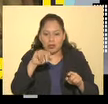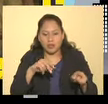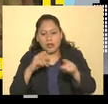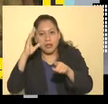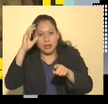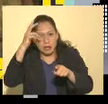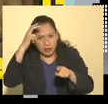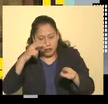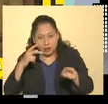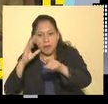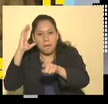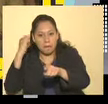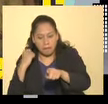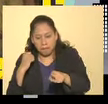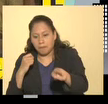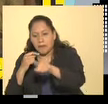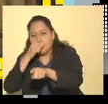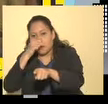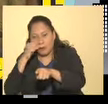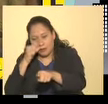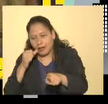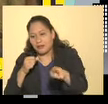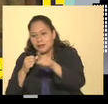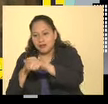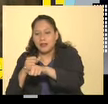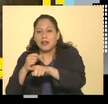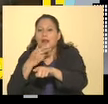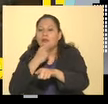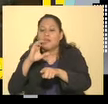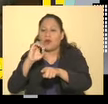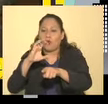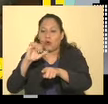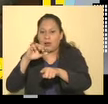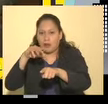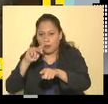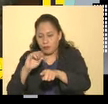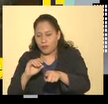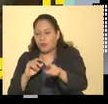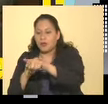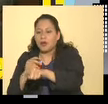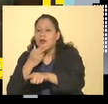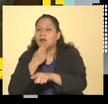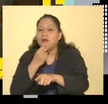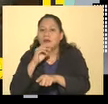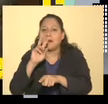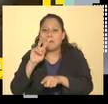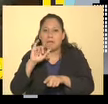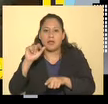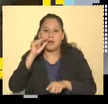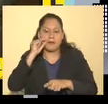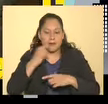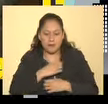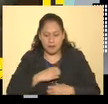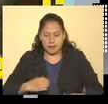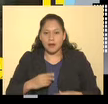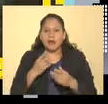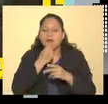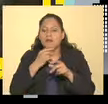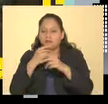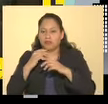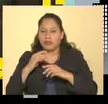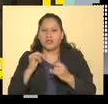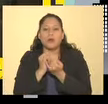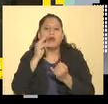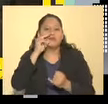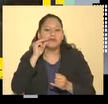Morelos, Benito Juárez, Melchoro Campo, Francisco Villa, Zapata. De